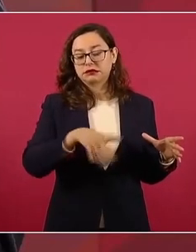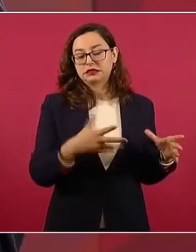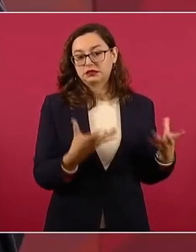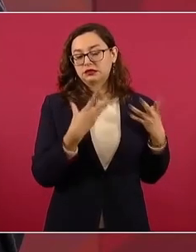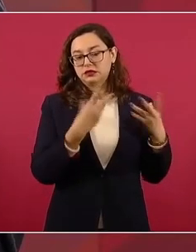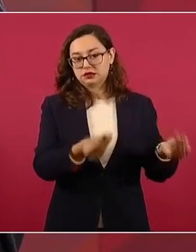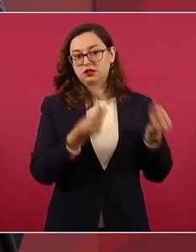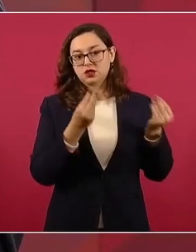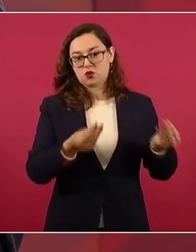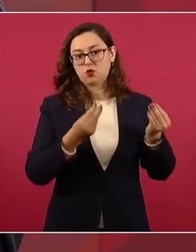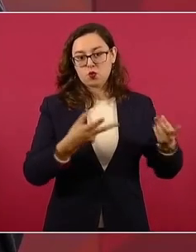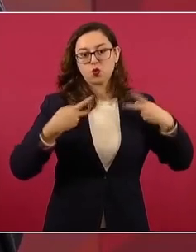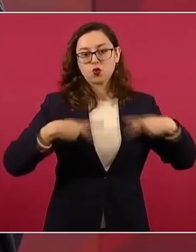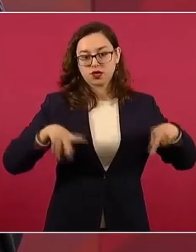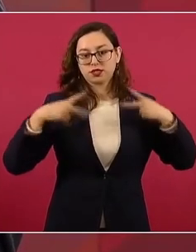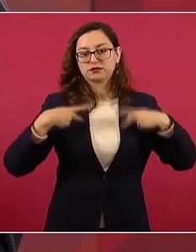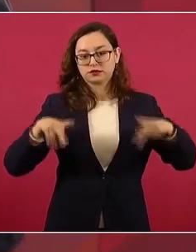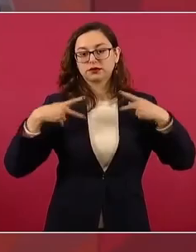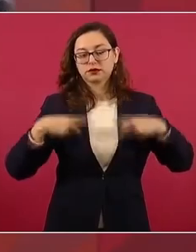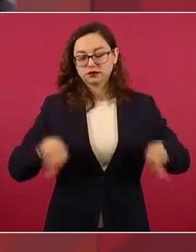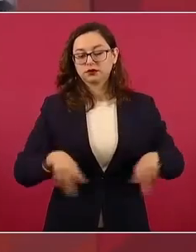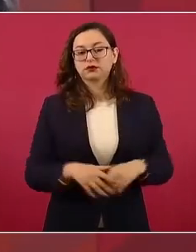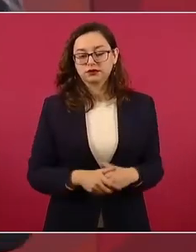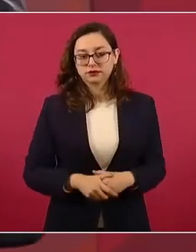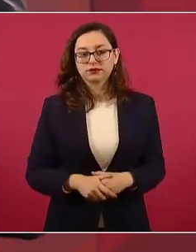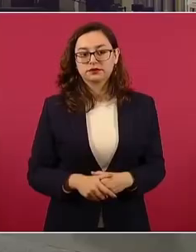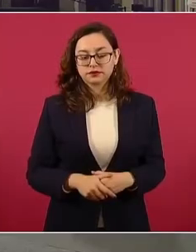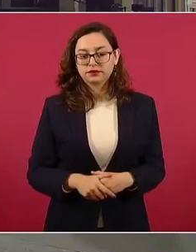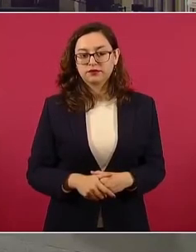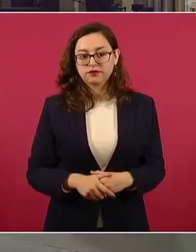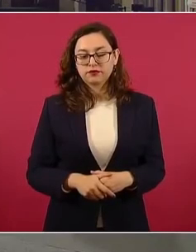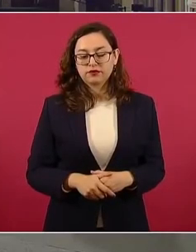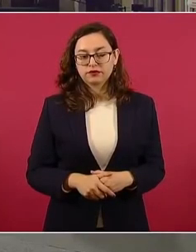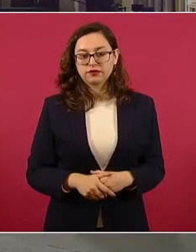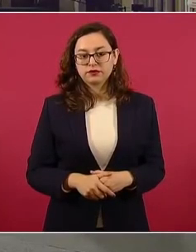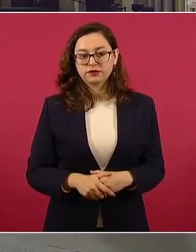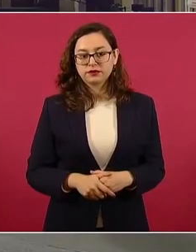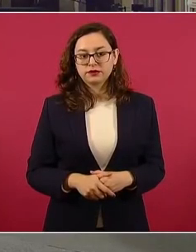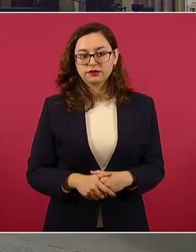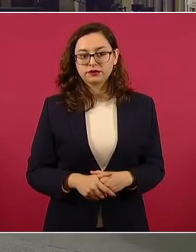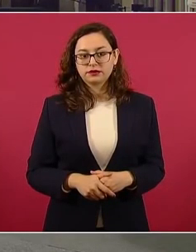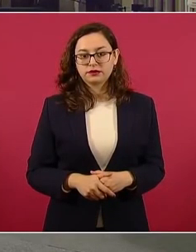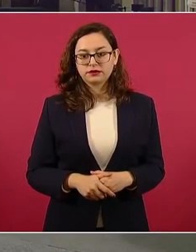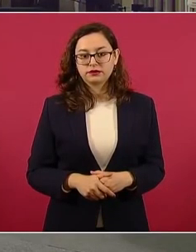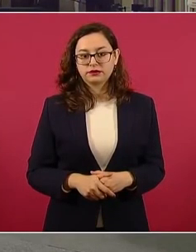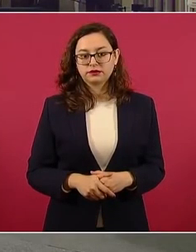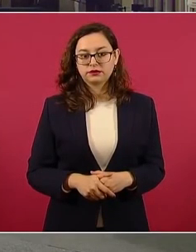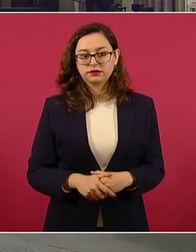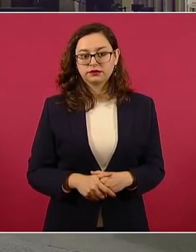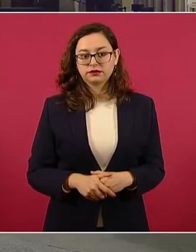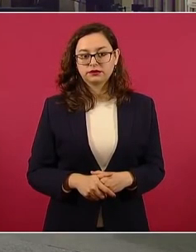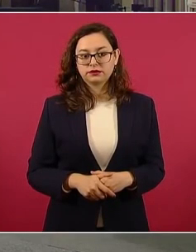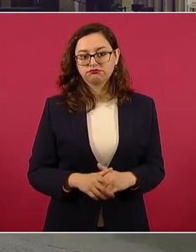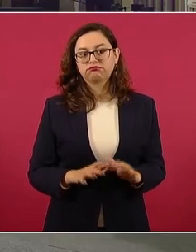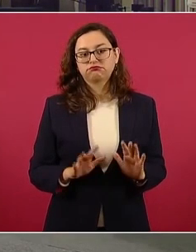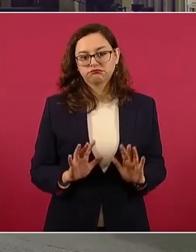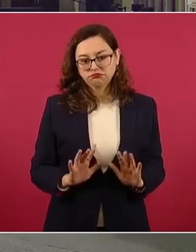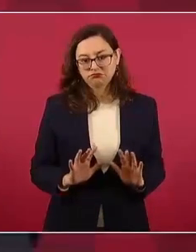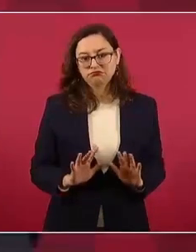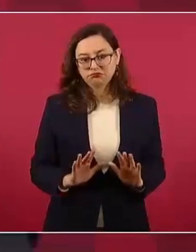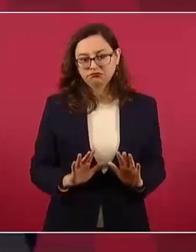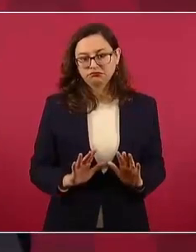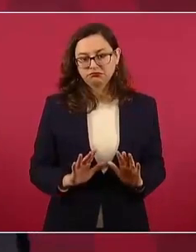y de todas formas se va avanzando,